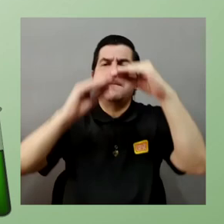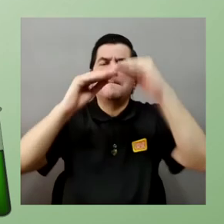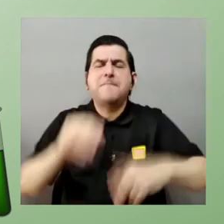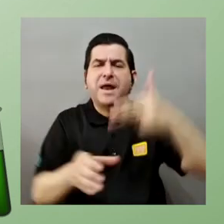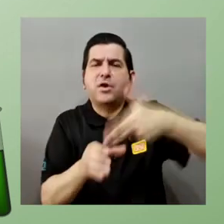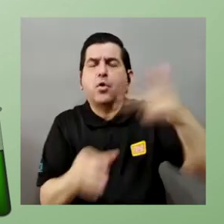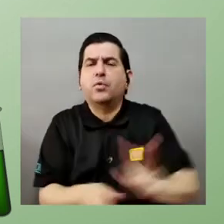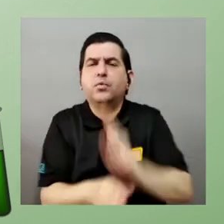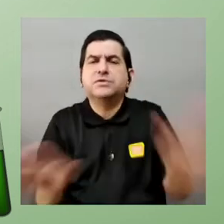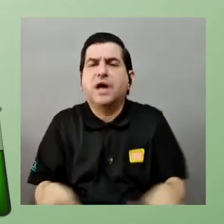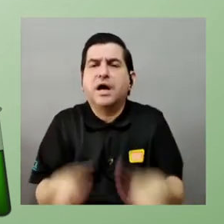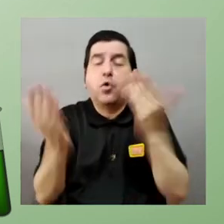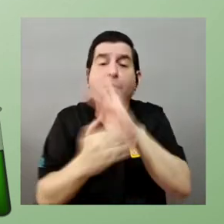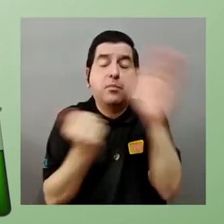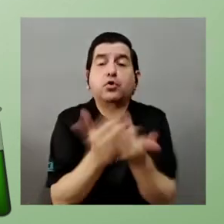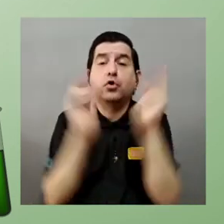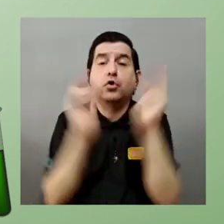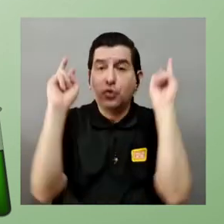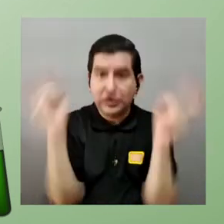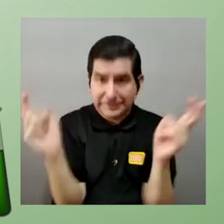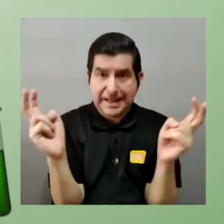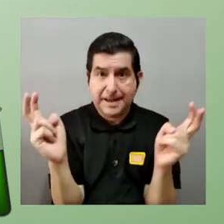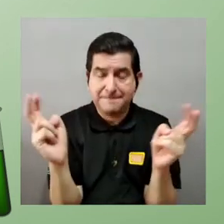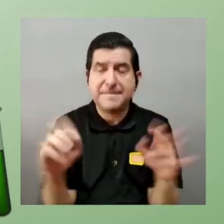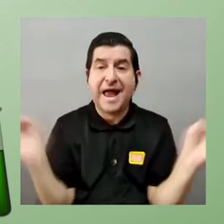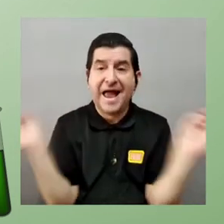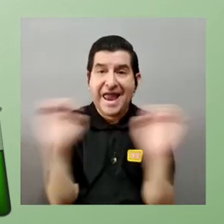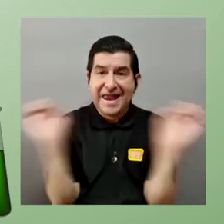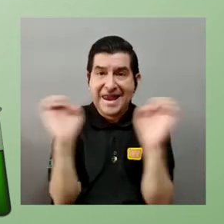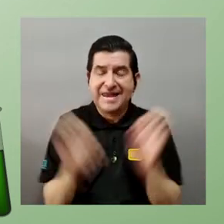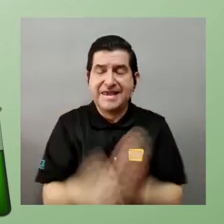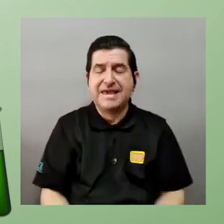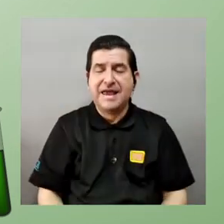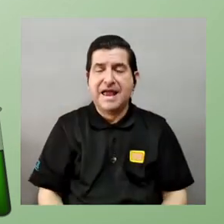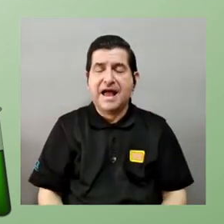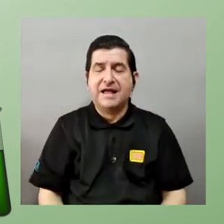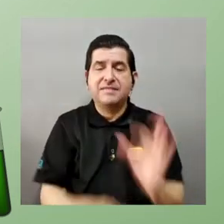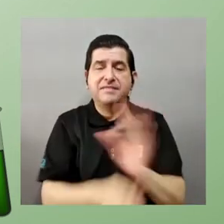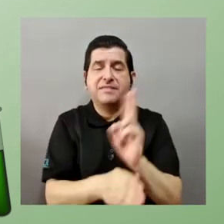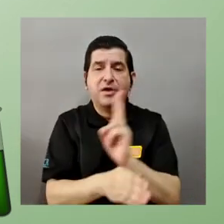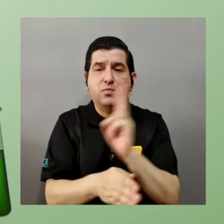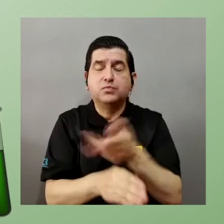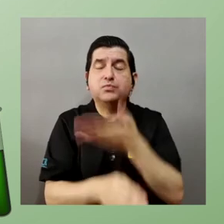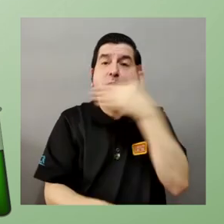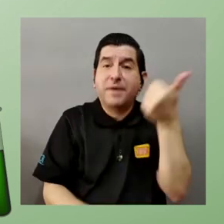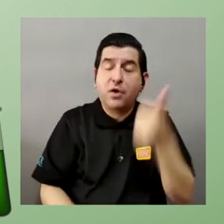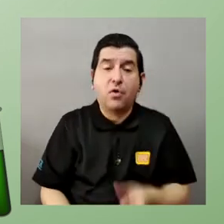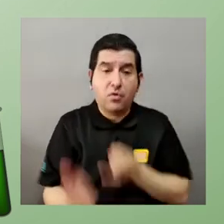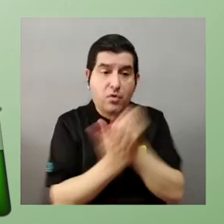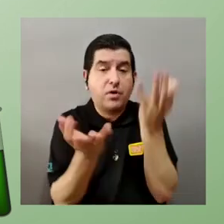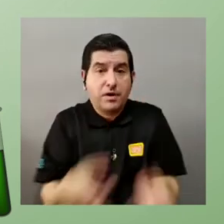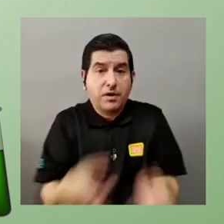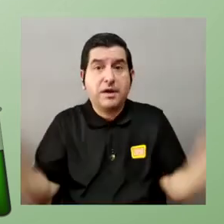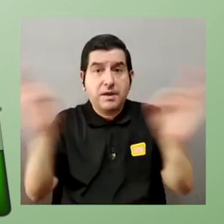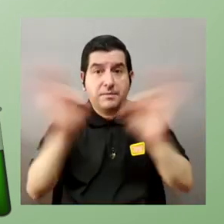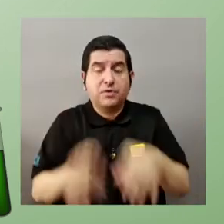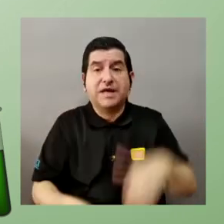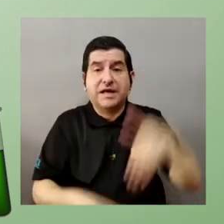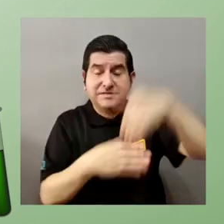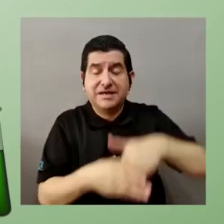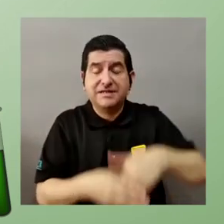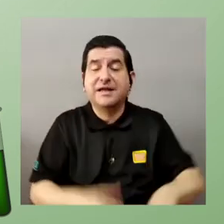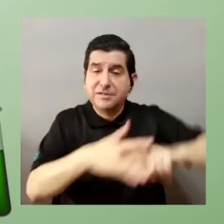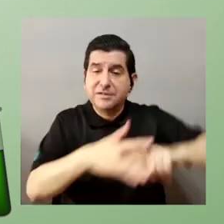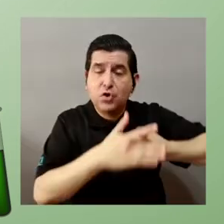aviones gasten menos combustible todos los temas de energía de eficiencia de energía son investigaciones muy importantes